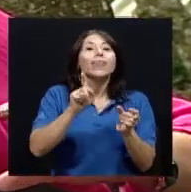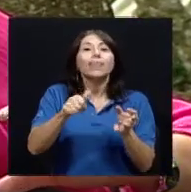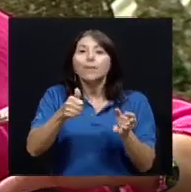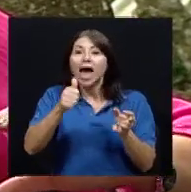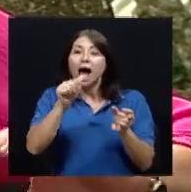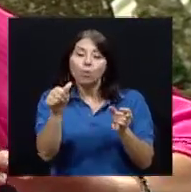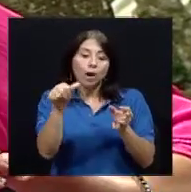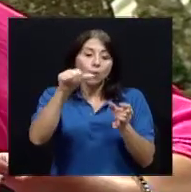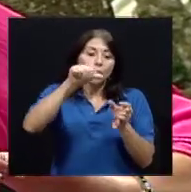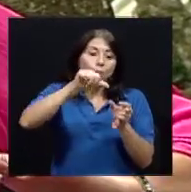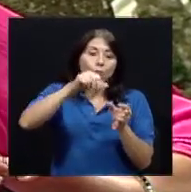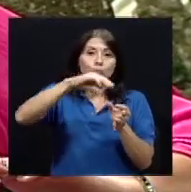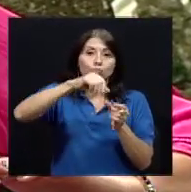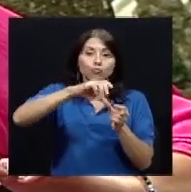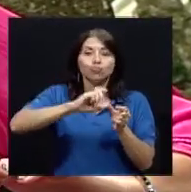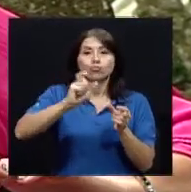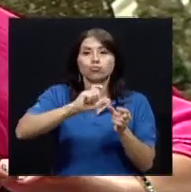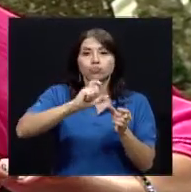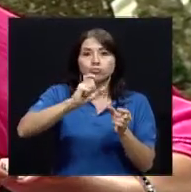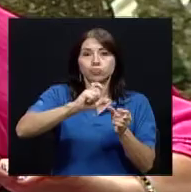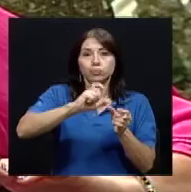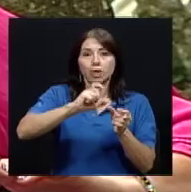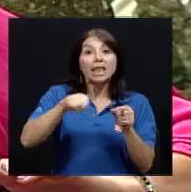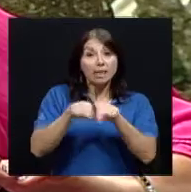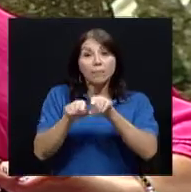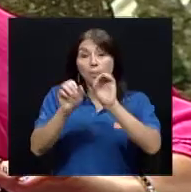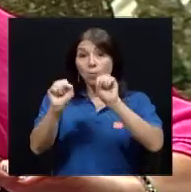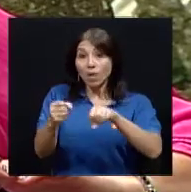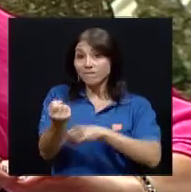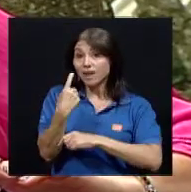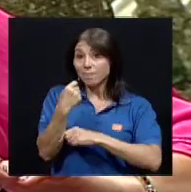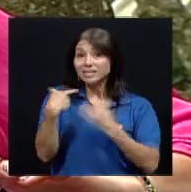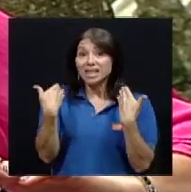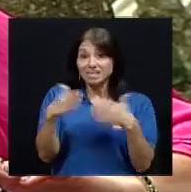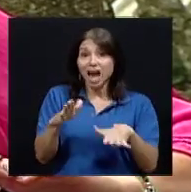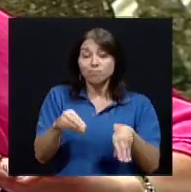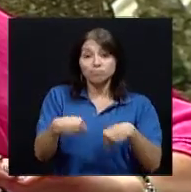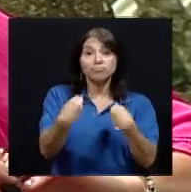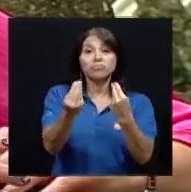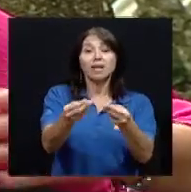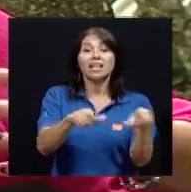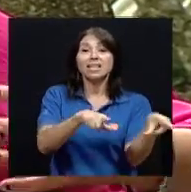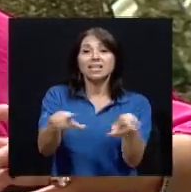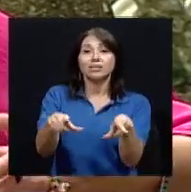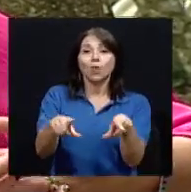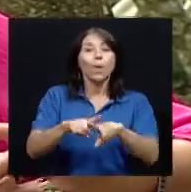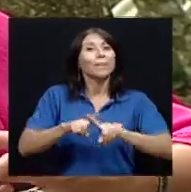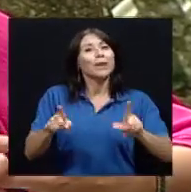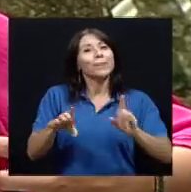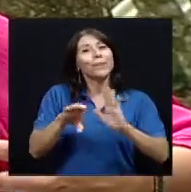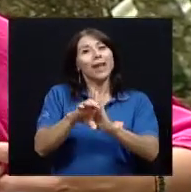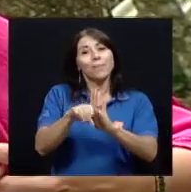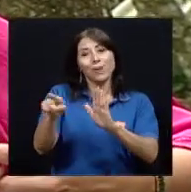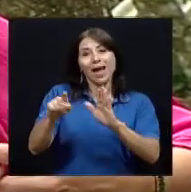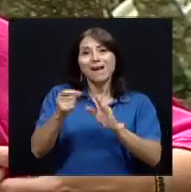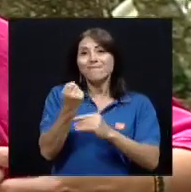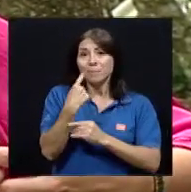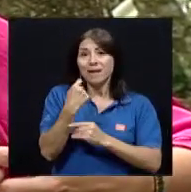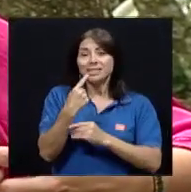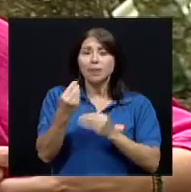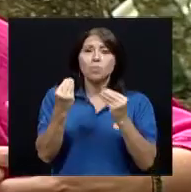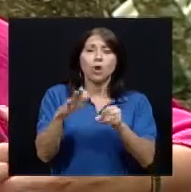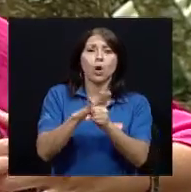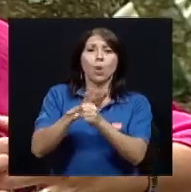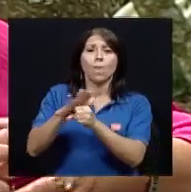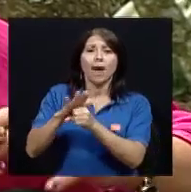agua hasta cierto nivel cabe la posibilidad que la farmacia ya se lo den preparado pero si es una farmacia de alto volumen de trabajo no se lo van a dar